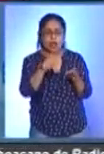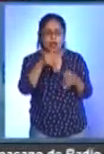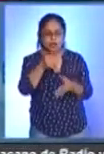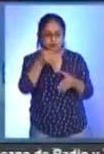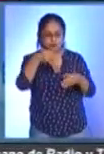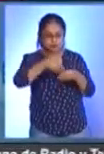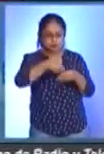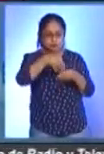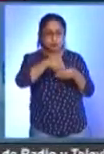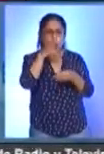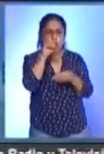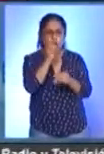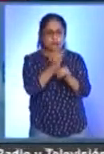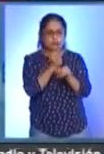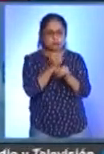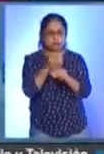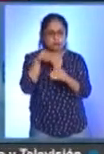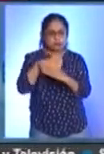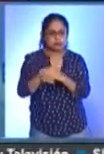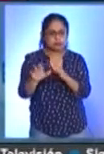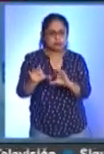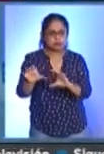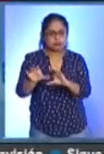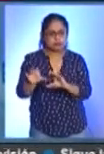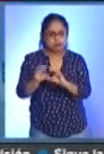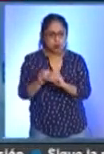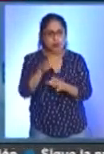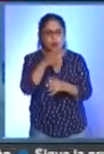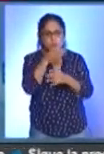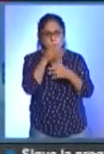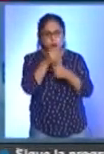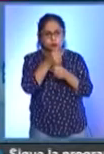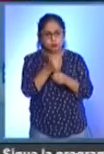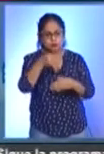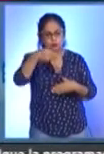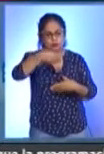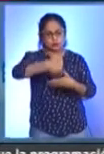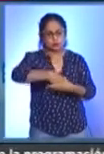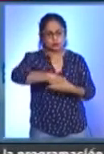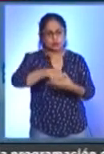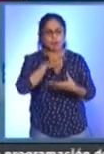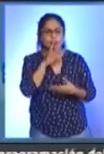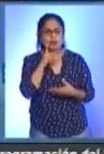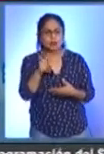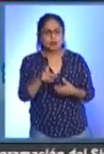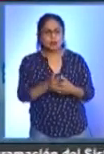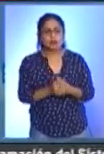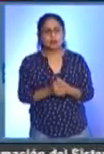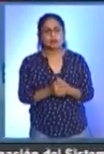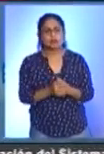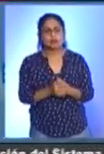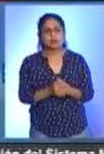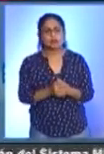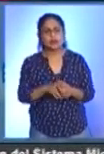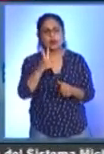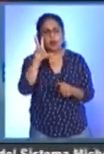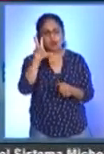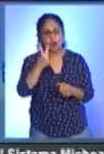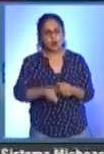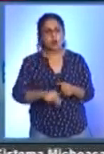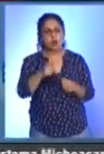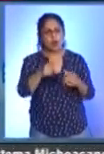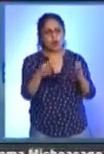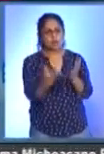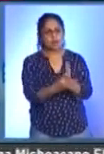digital, si se puede en bolsa plástica, no manipular artículos de